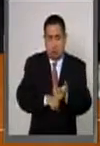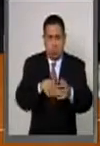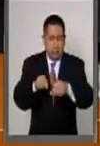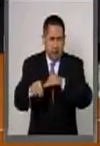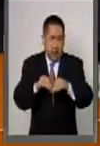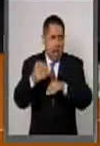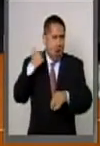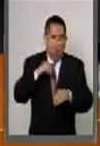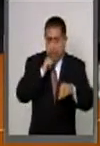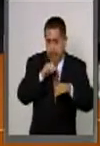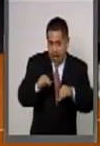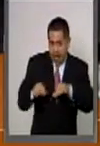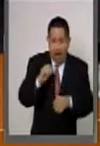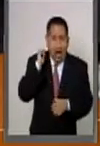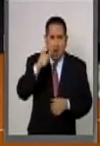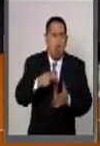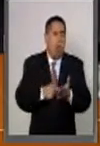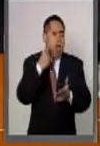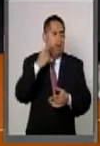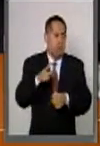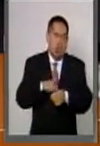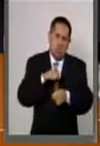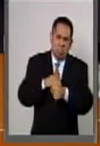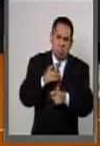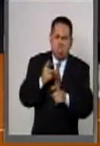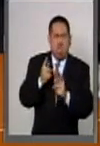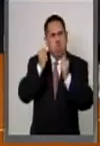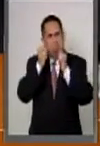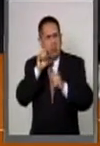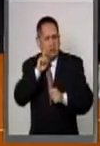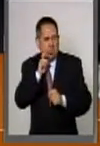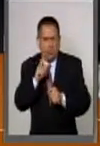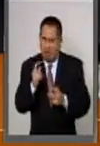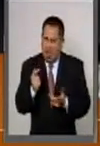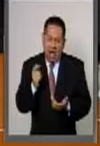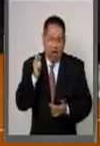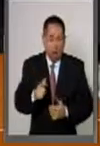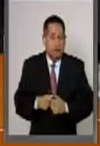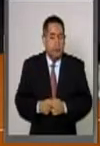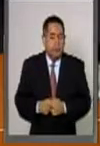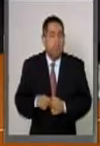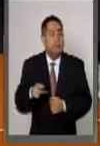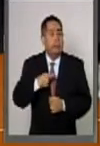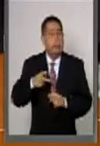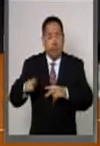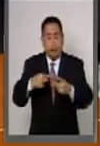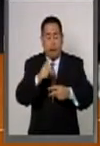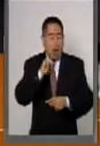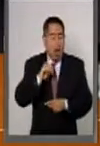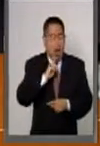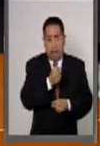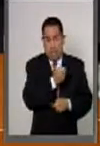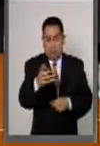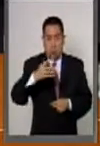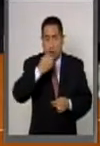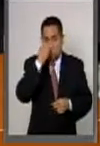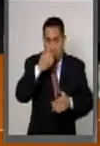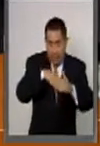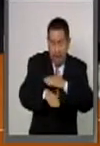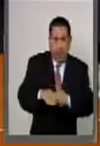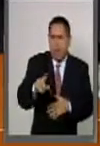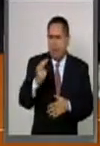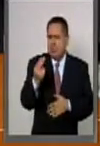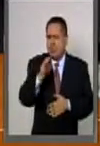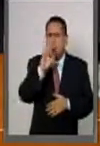o trabajaron, sufrieron alguna vez acto violento de tipo sexual. De las que asisten a la escuela, el 25 por ciento